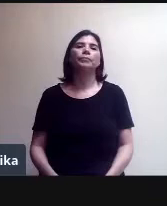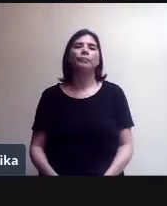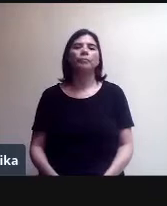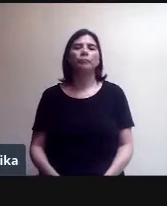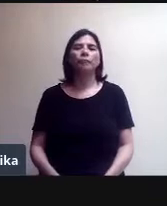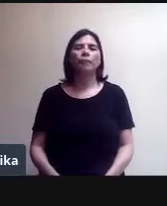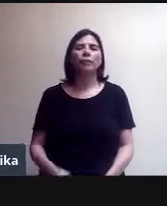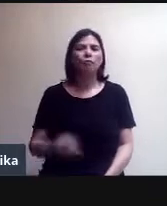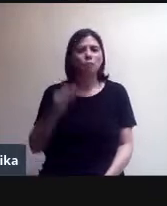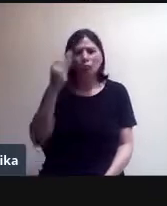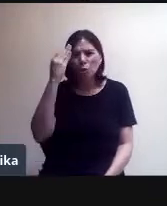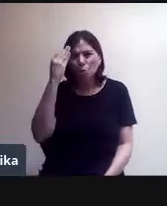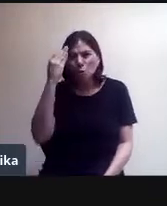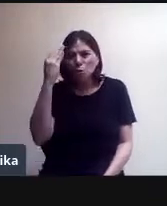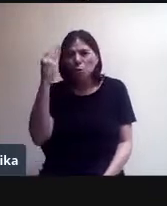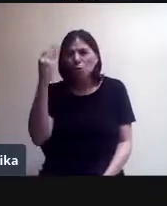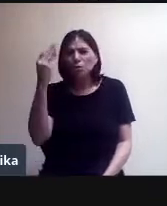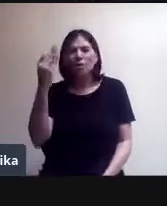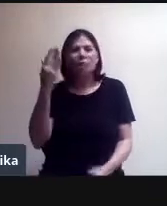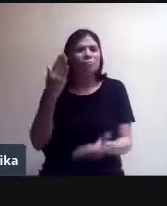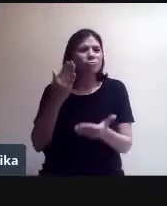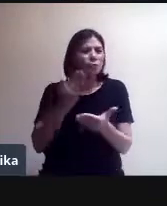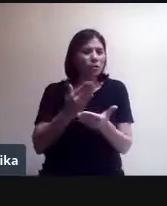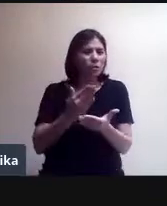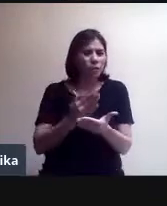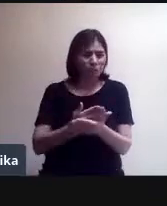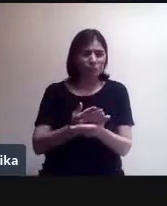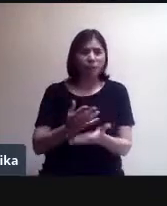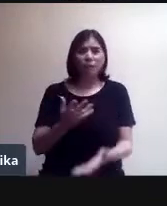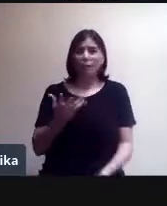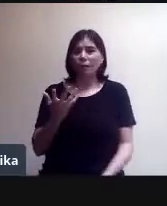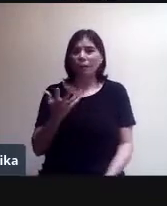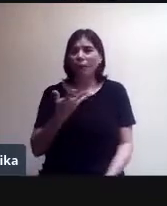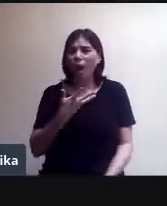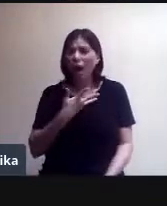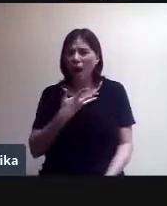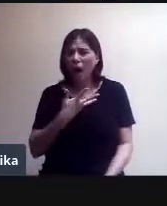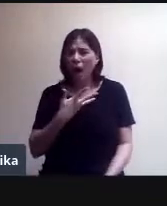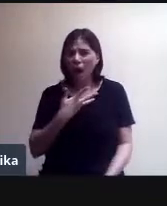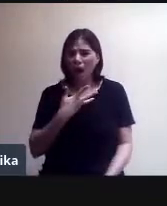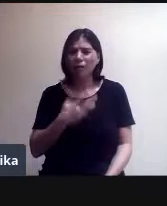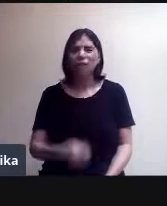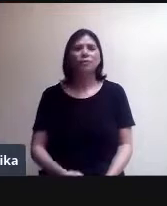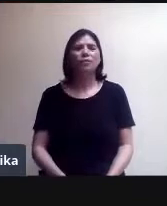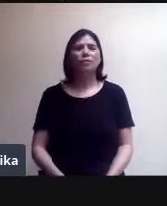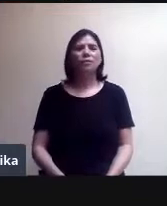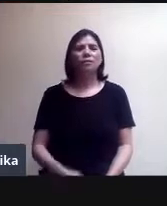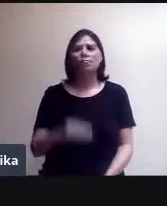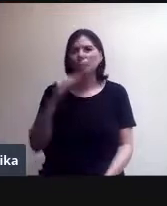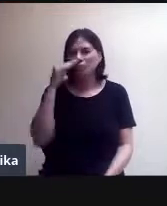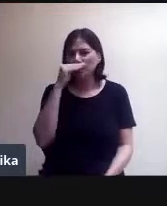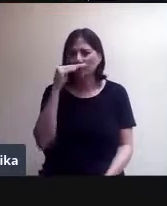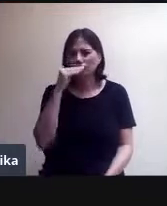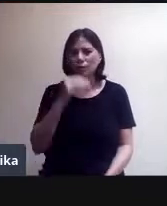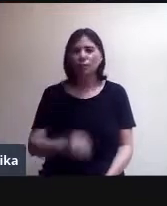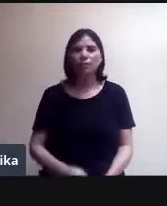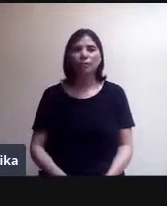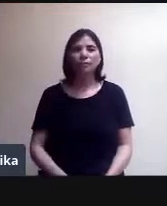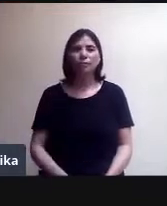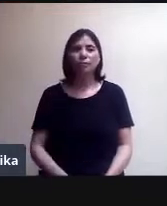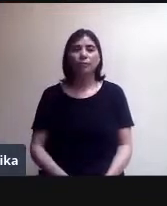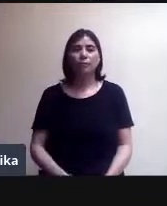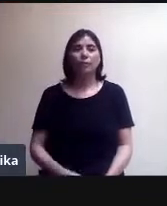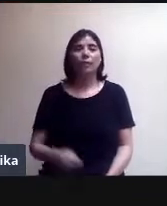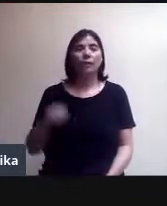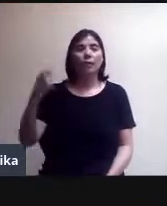¿Ves que hay otras plataformas y conferencias que te limitan en su versión gratuita? ¿Aquí en Meet existe algún tiempo límite?